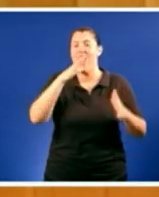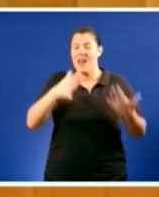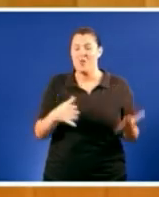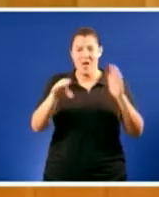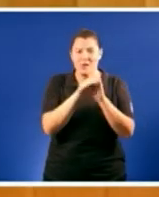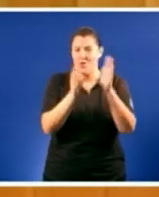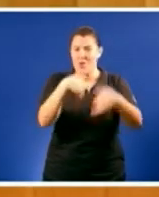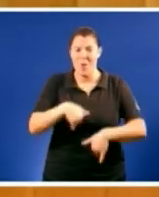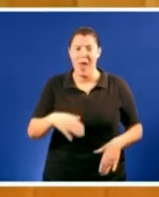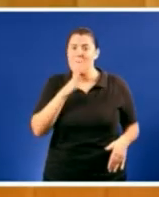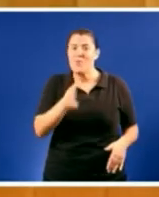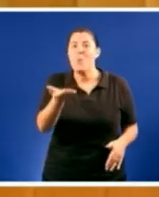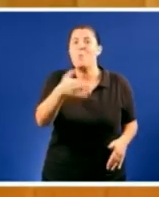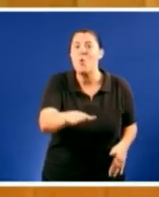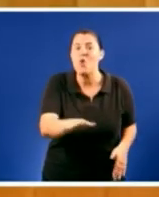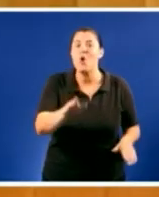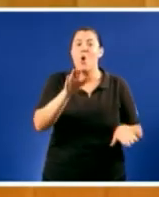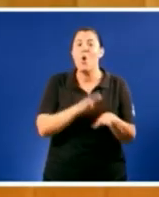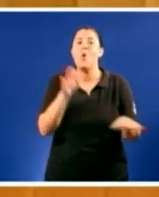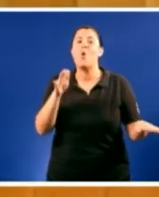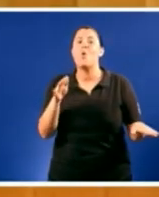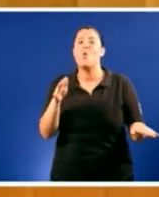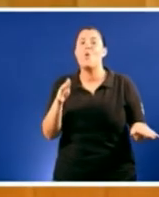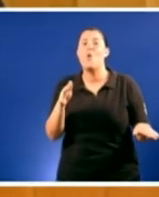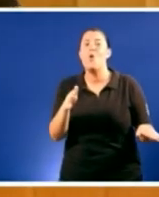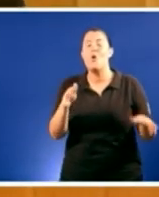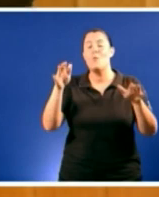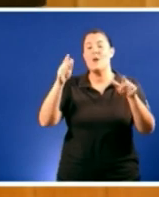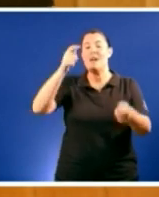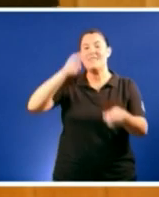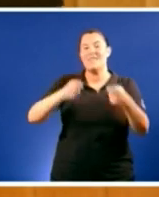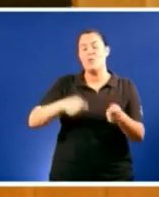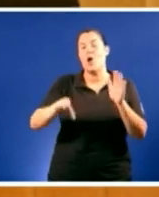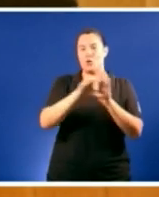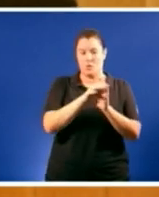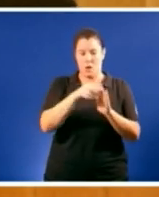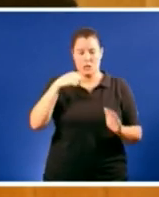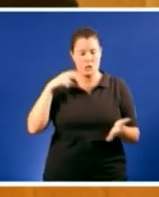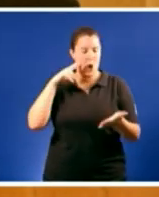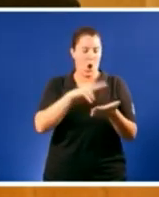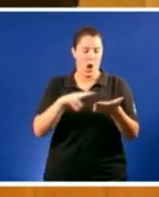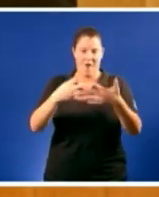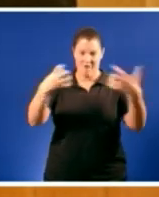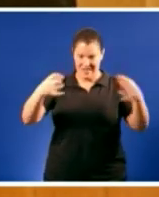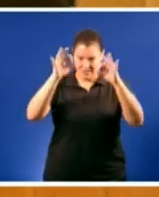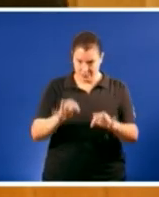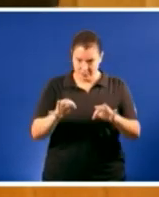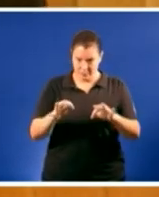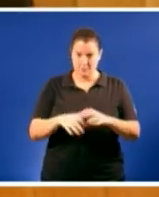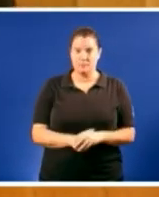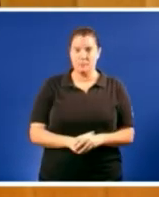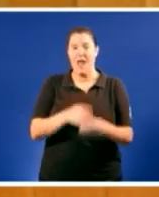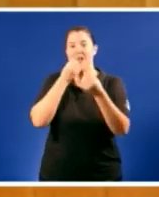do golpe de Estado do Tribunal Constitucional vou leerse unha cita textual das súas